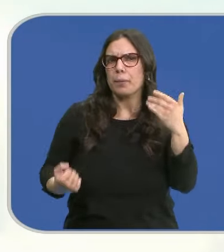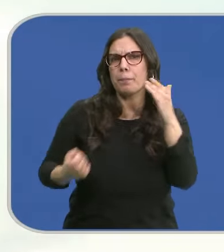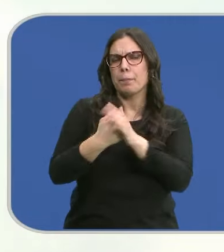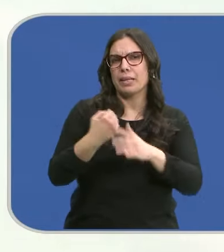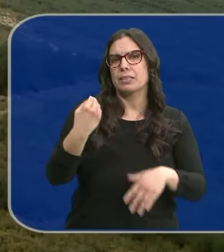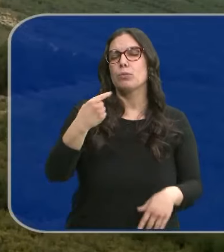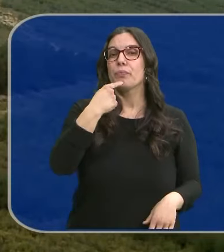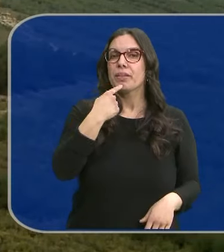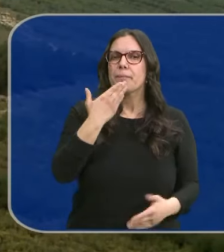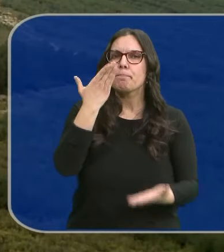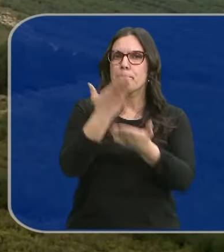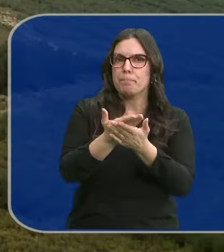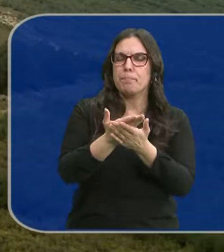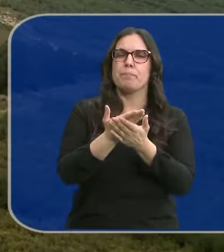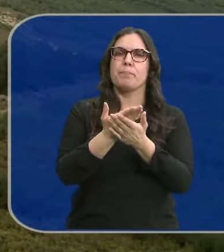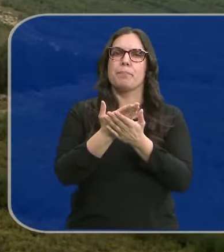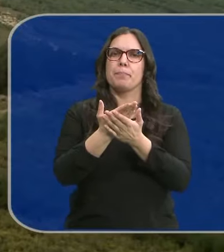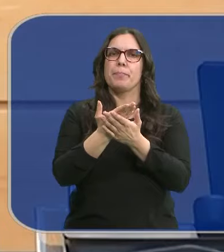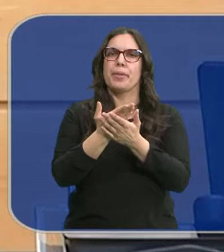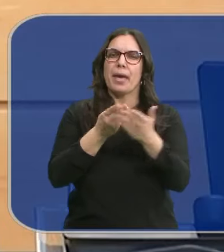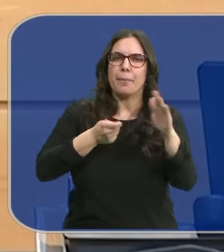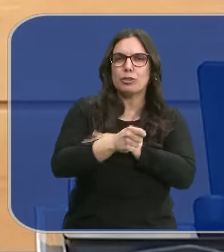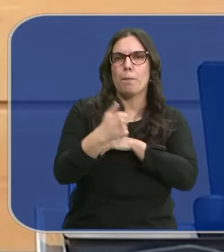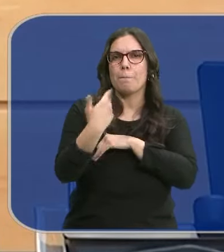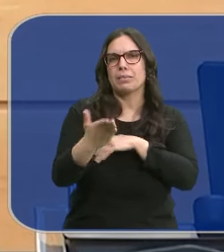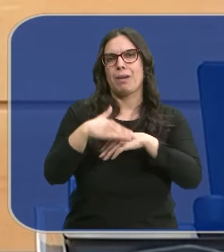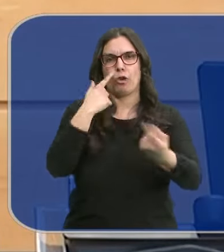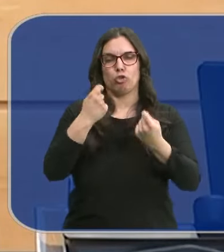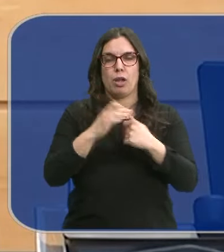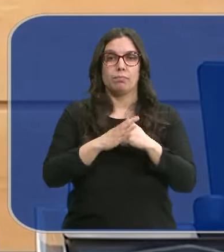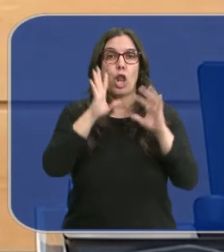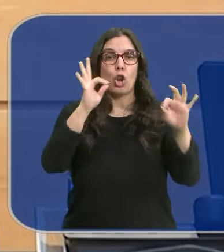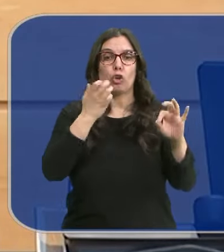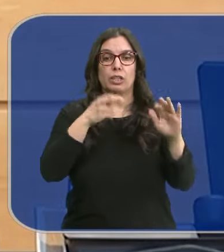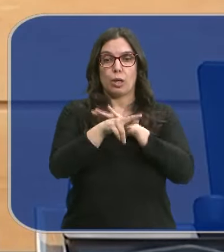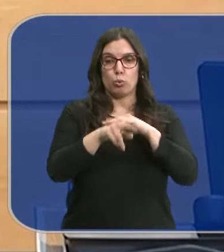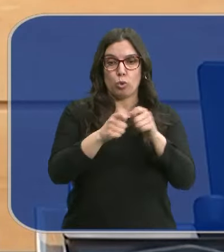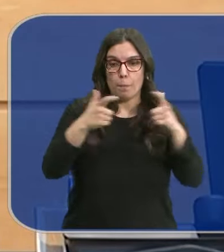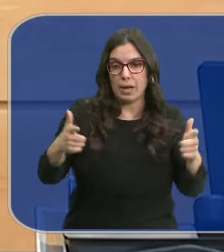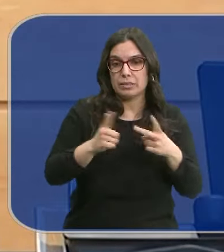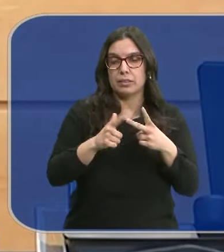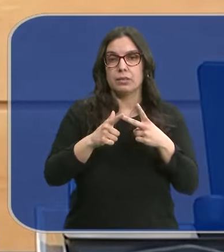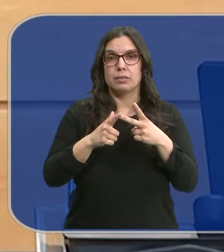acusación pública pide más inversión para su control. A nadie se le escapa que cuanto más medios personales, más